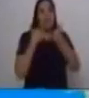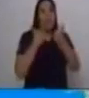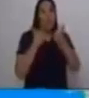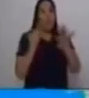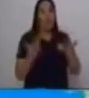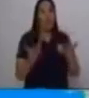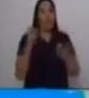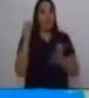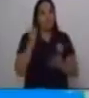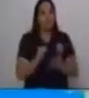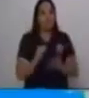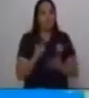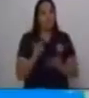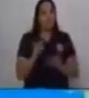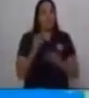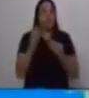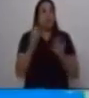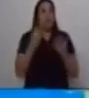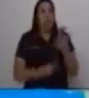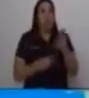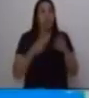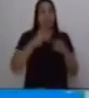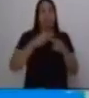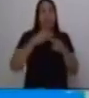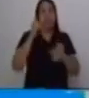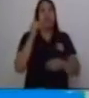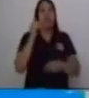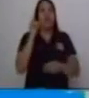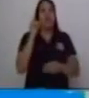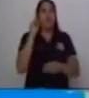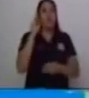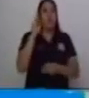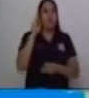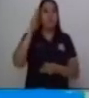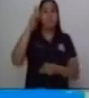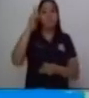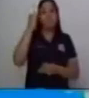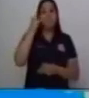y muchas veces las dudas van acompañadas de preguntas.